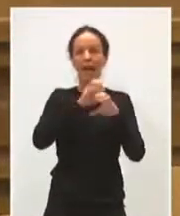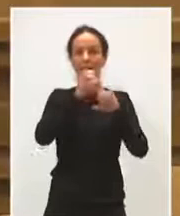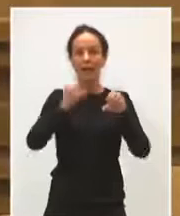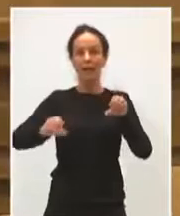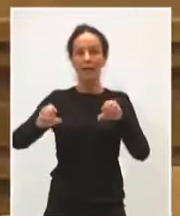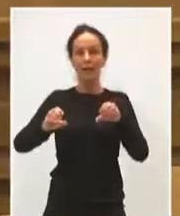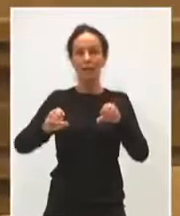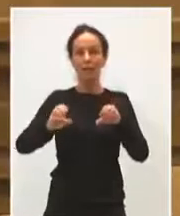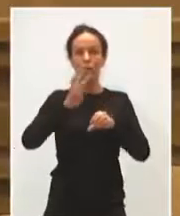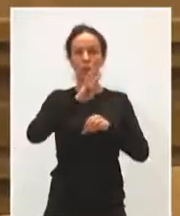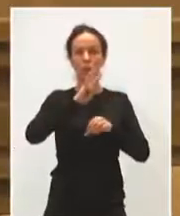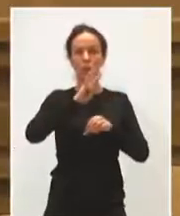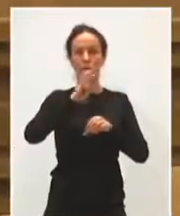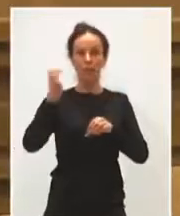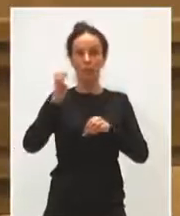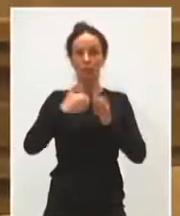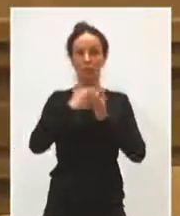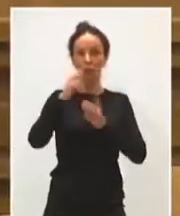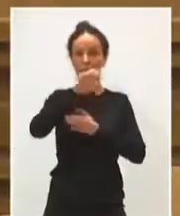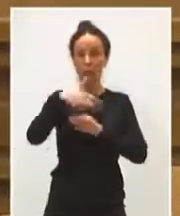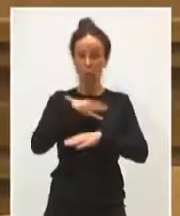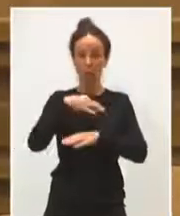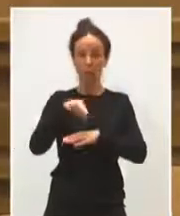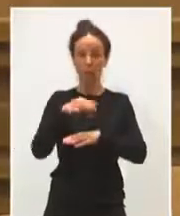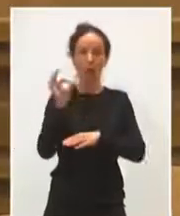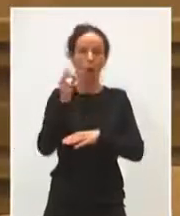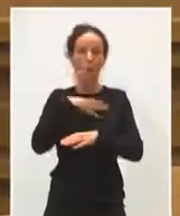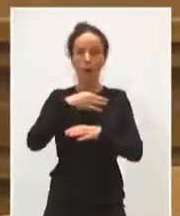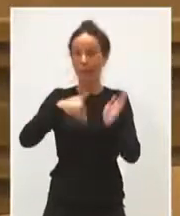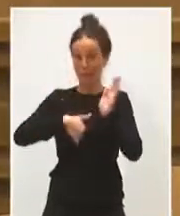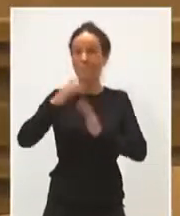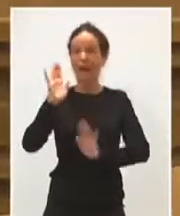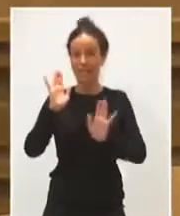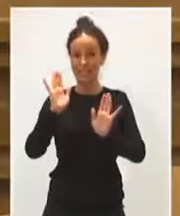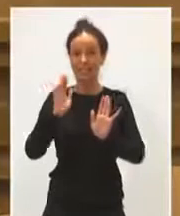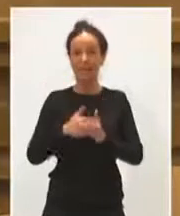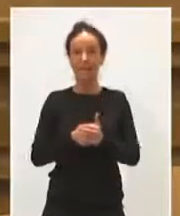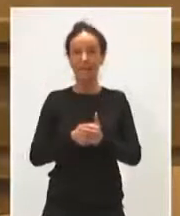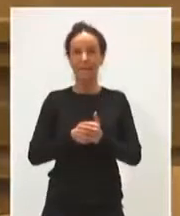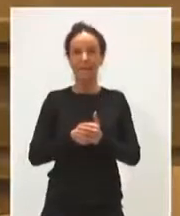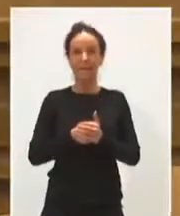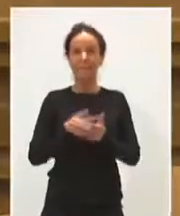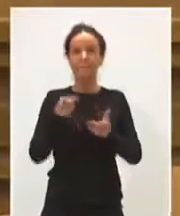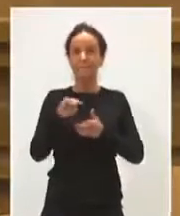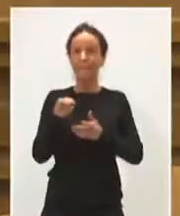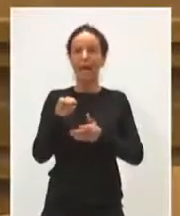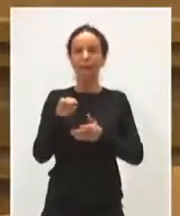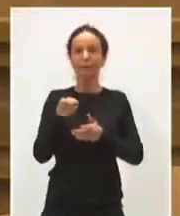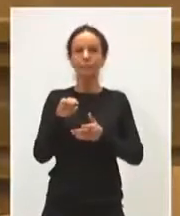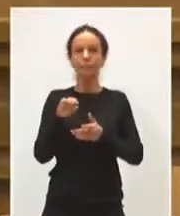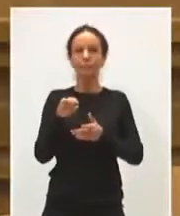millones de euros, pero puede ser de una enorme cantidad de ampliación y que en su conjunto va a mover